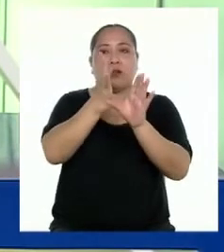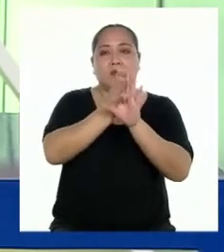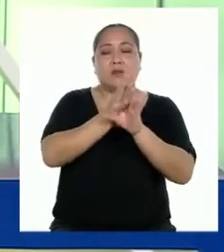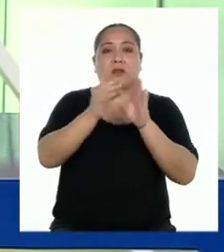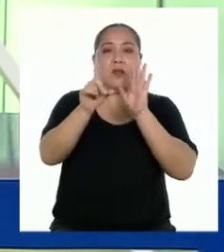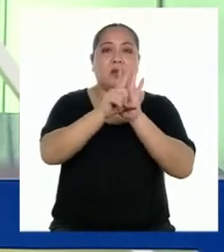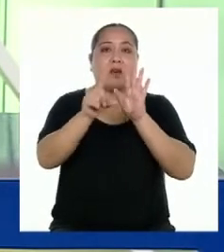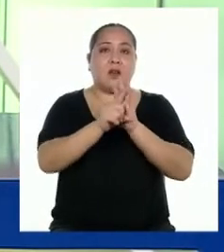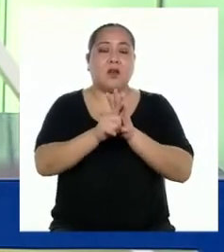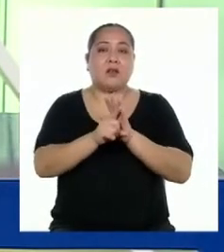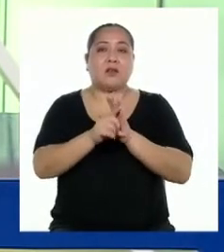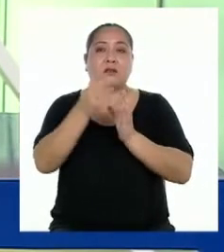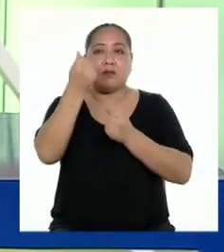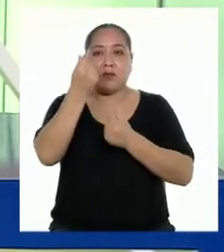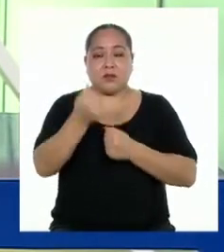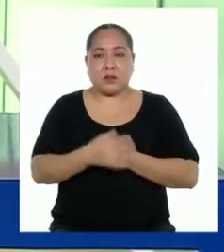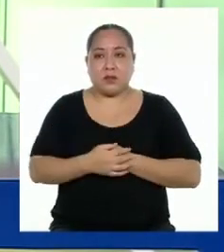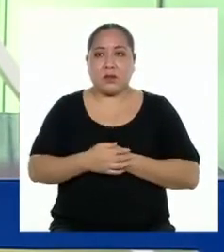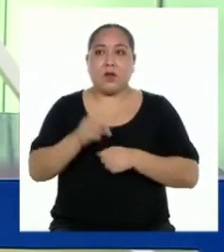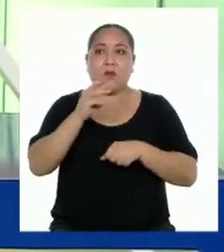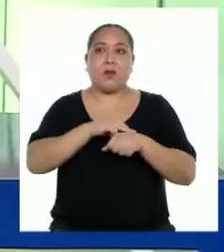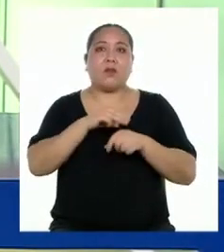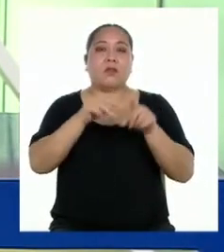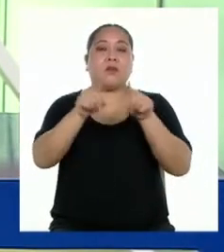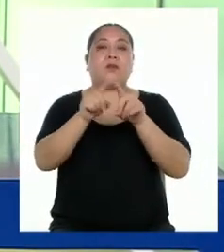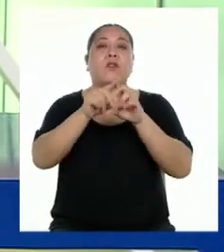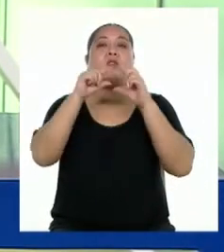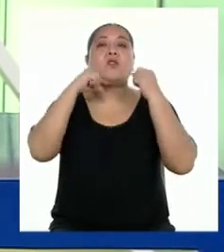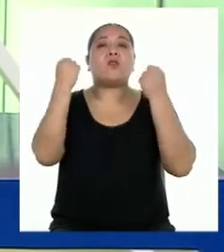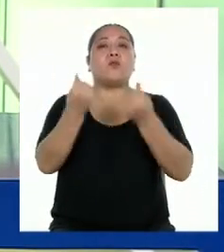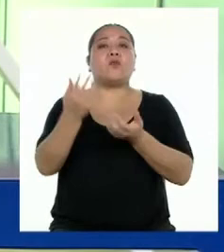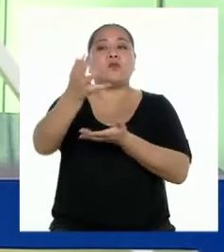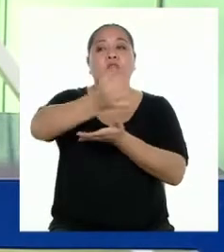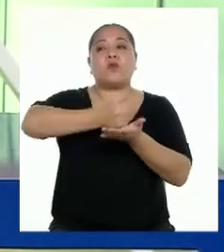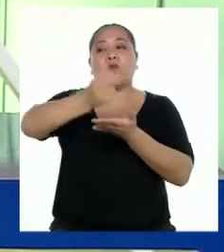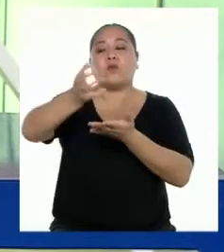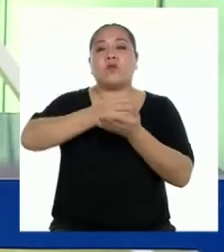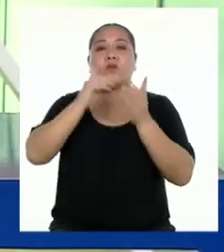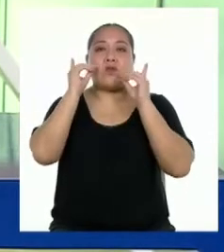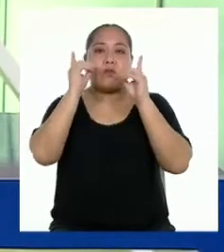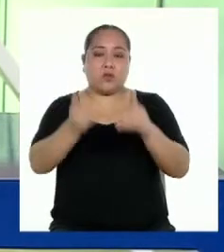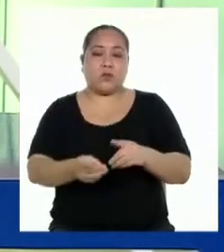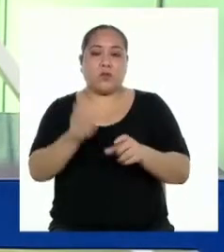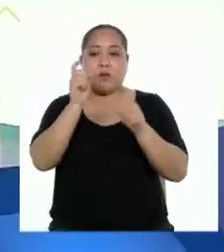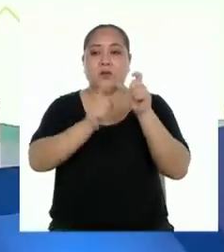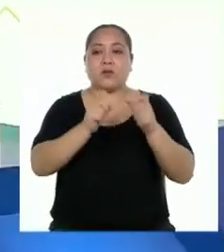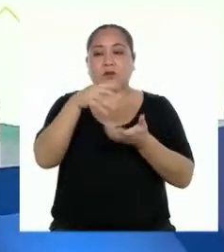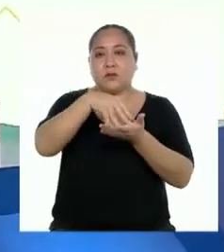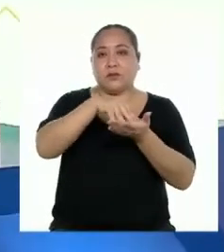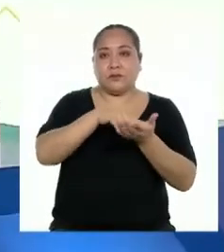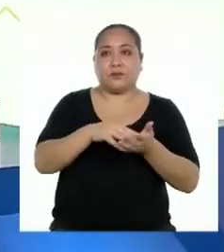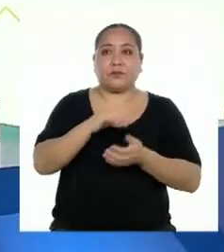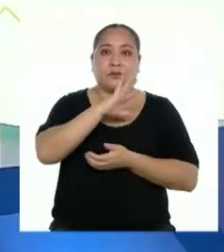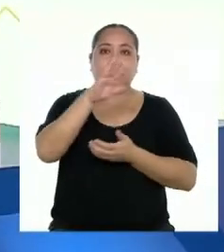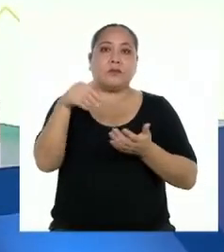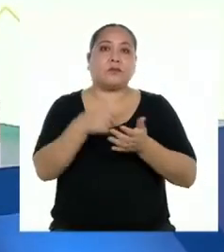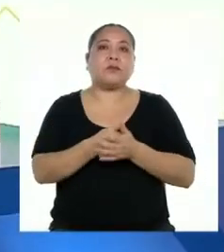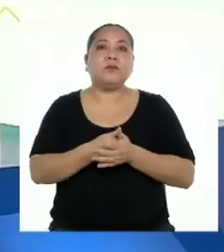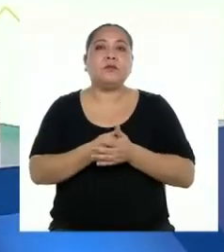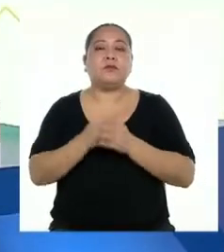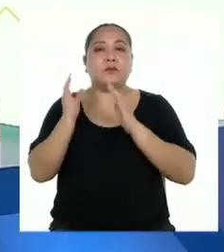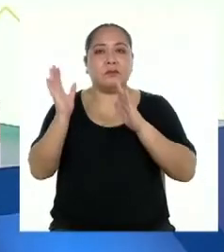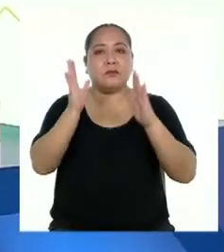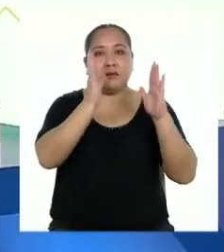financiera, médica. También están los grupos que juntan donaciones para personas en situación de vulnerabilidad. Todo eso se